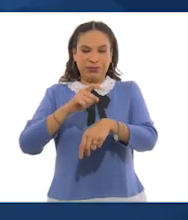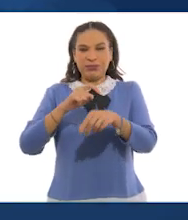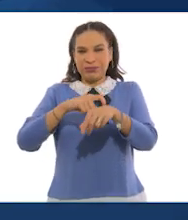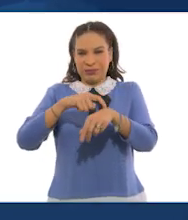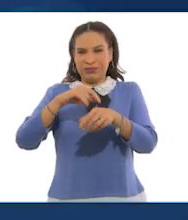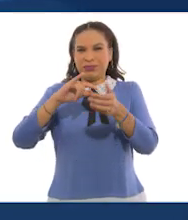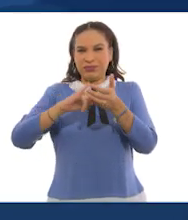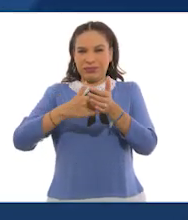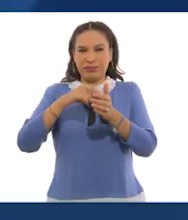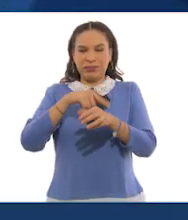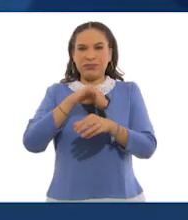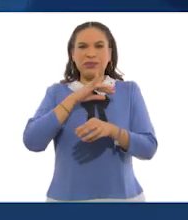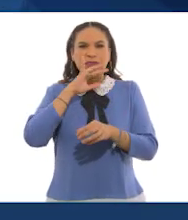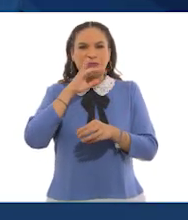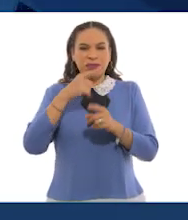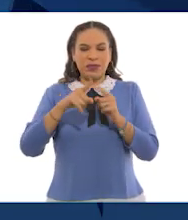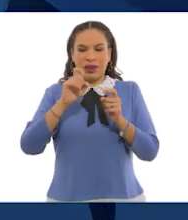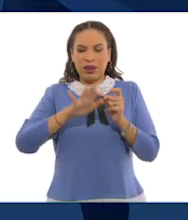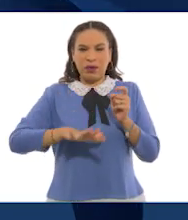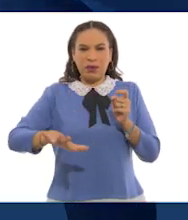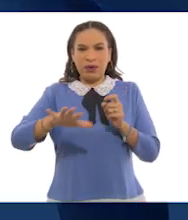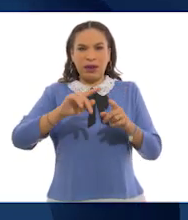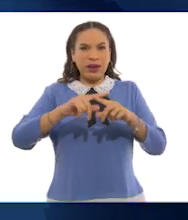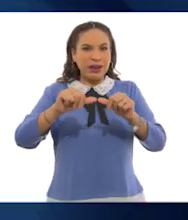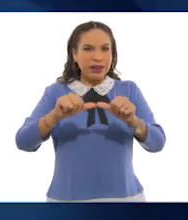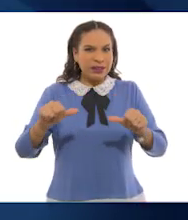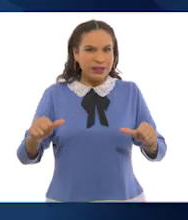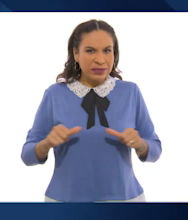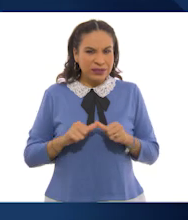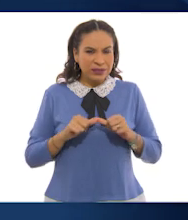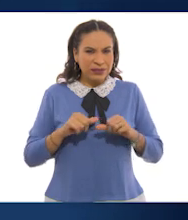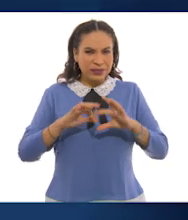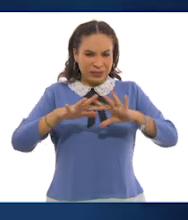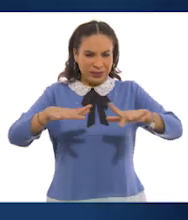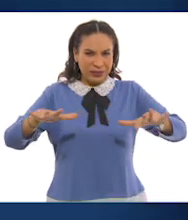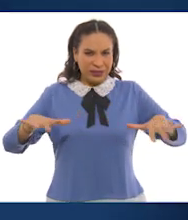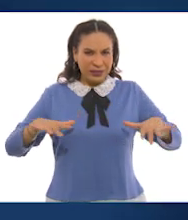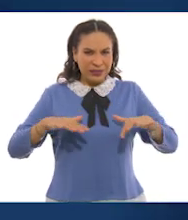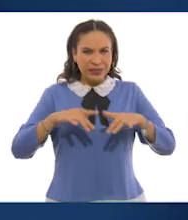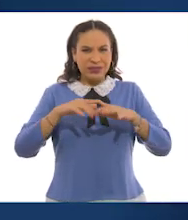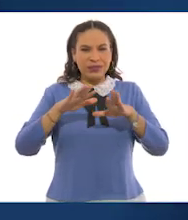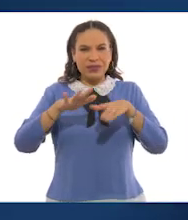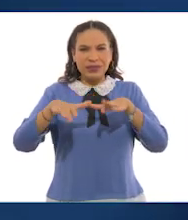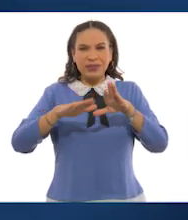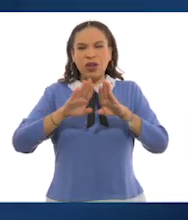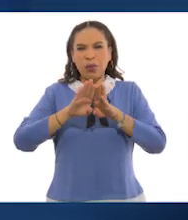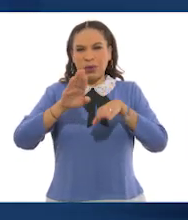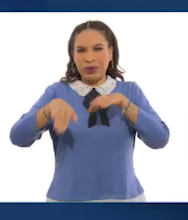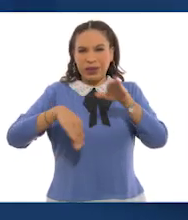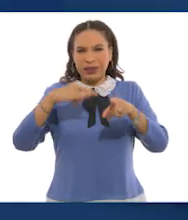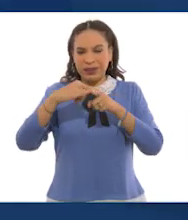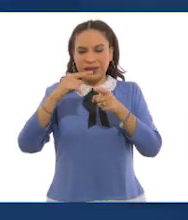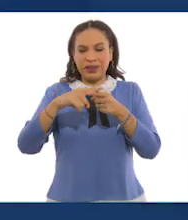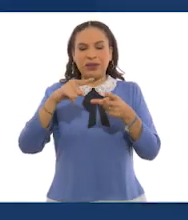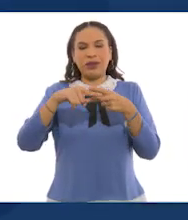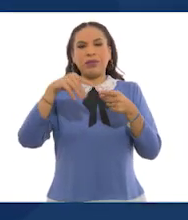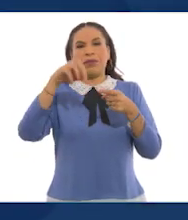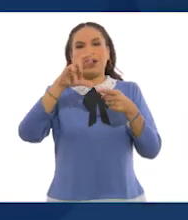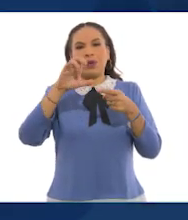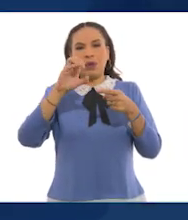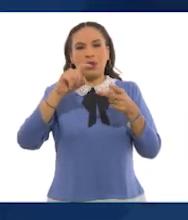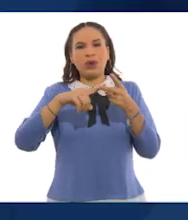pulsera puede contaminar el agua de una alberca? Todas las pilas tienen sustancias como mercurio, cadmio,